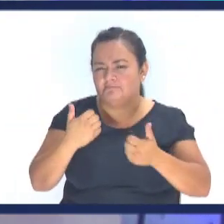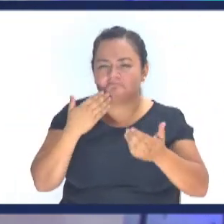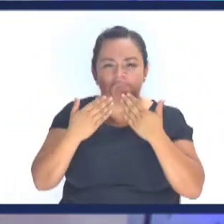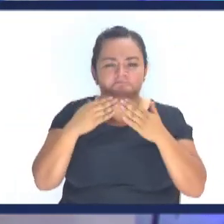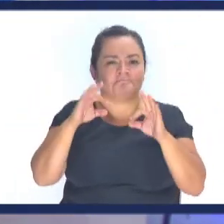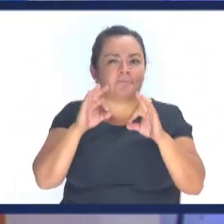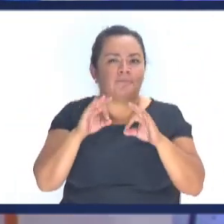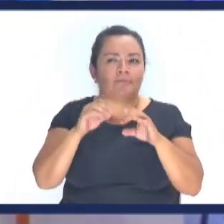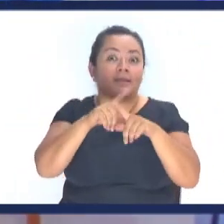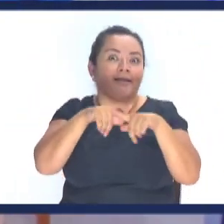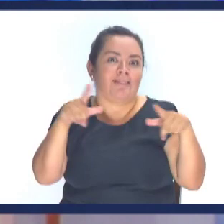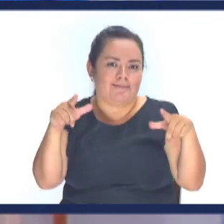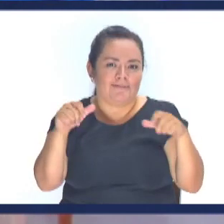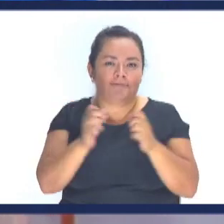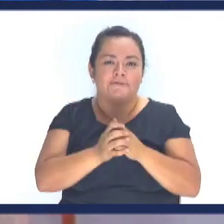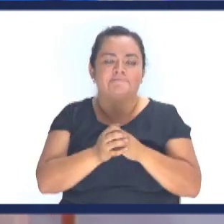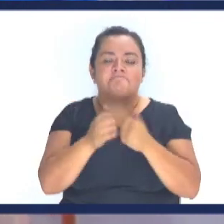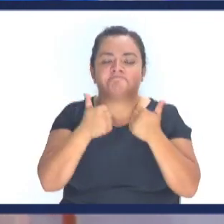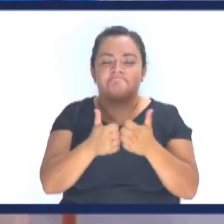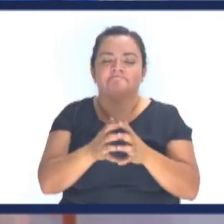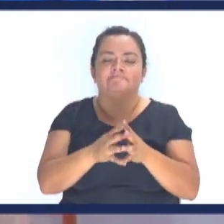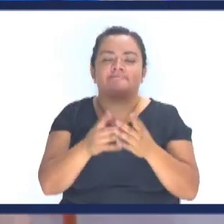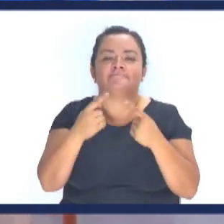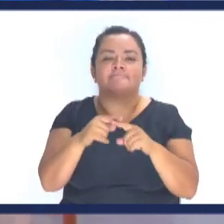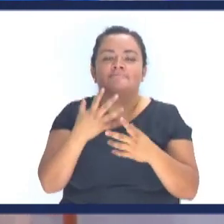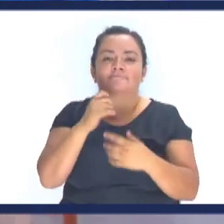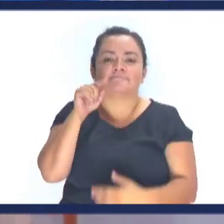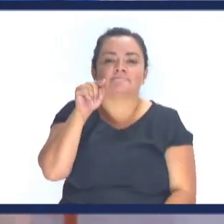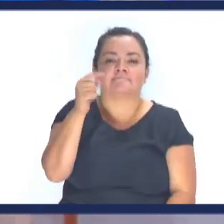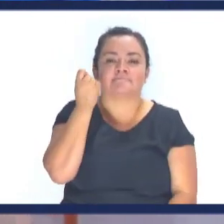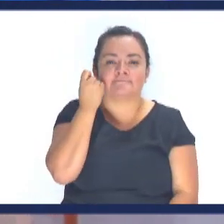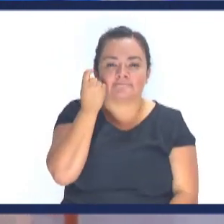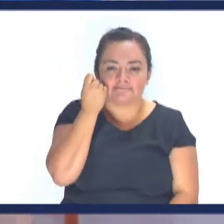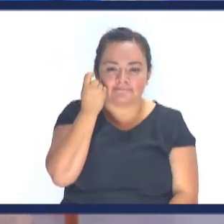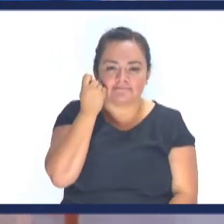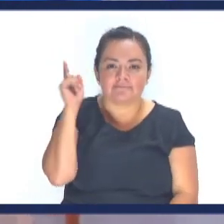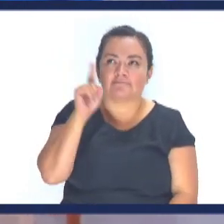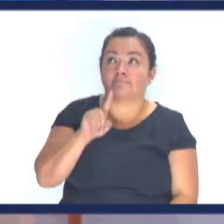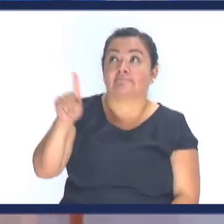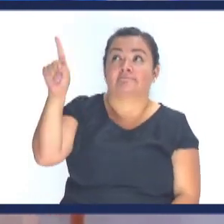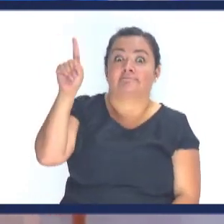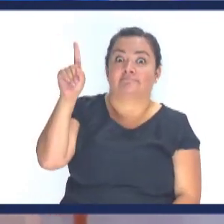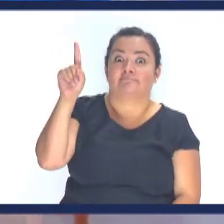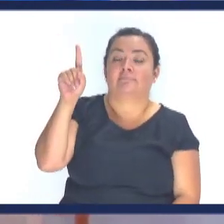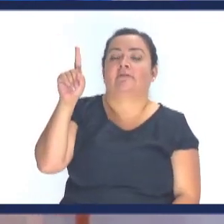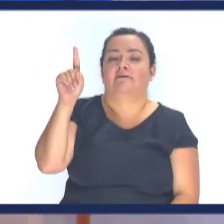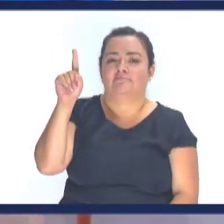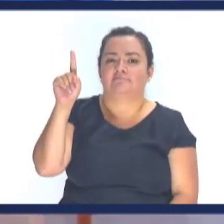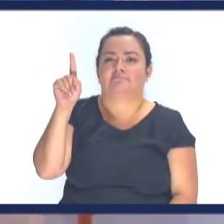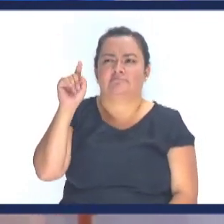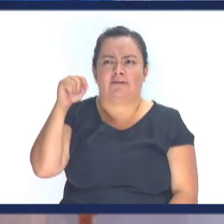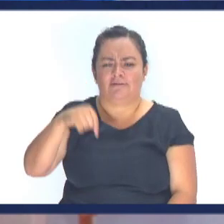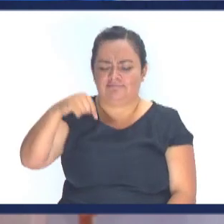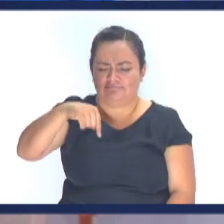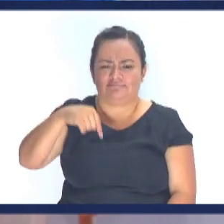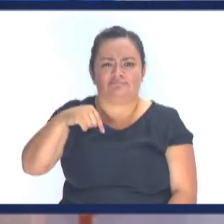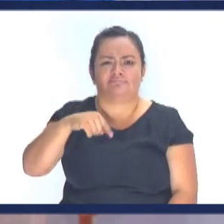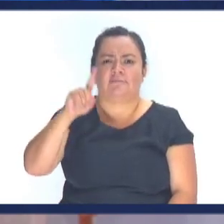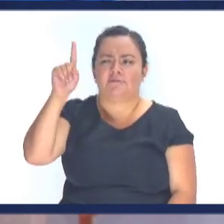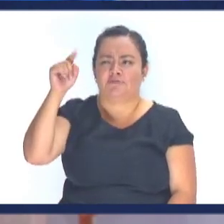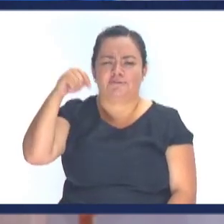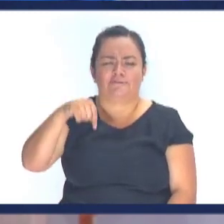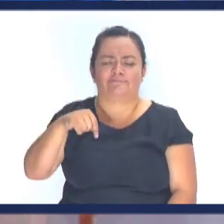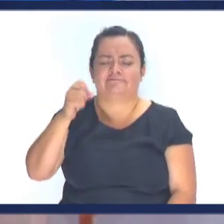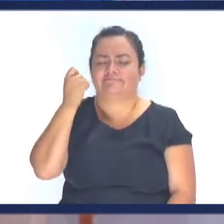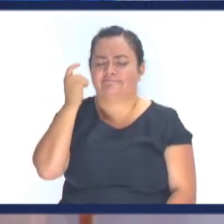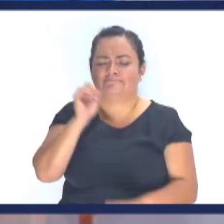Ese es el lenguaje De la traducción De la palabra Pero quiero que entienda Que Dios Es moderno Dios es